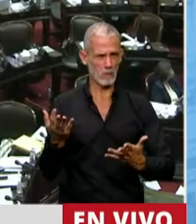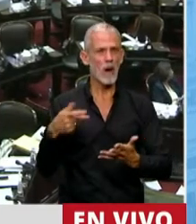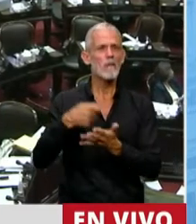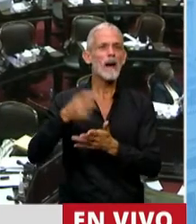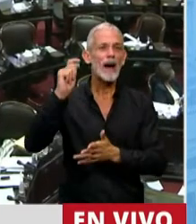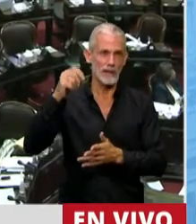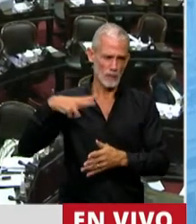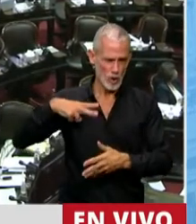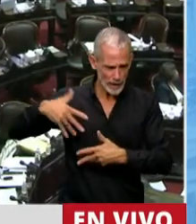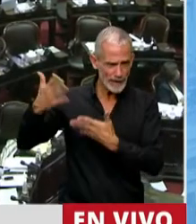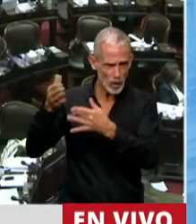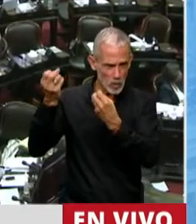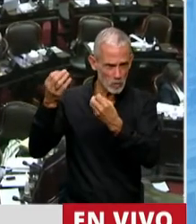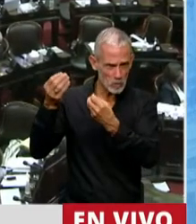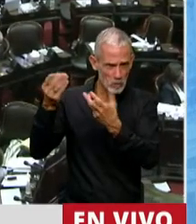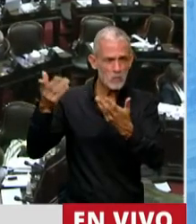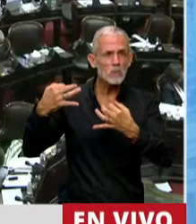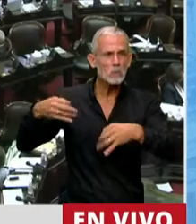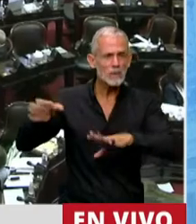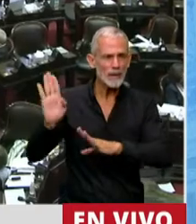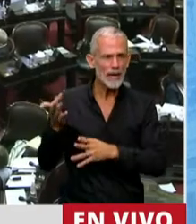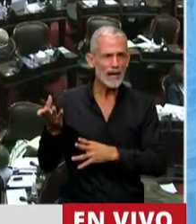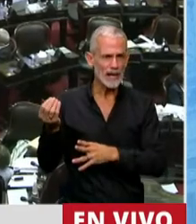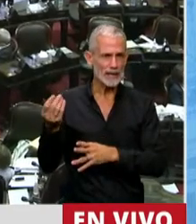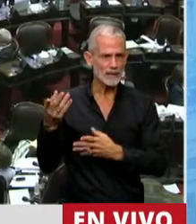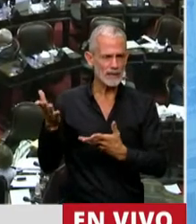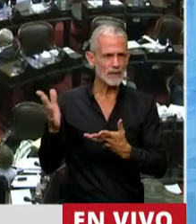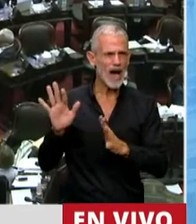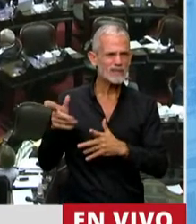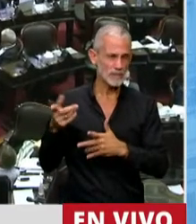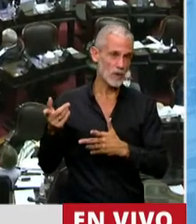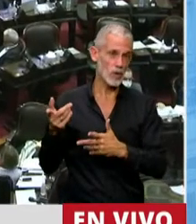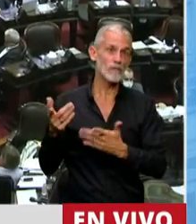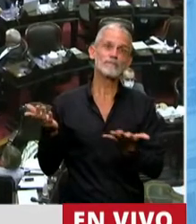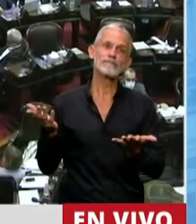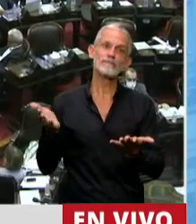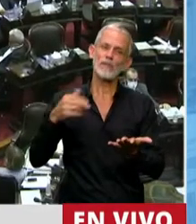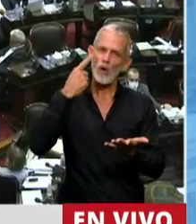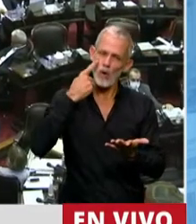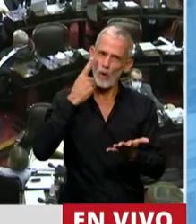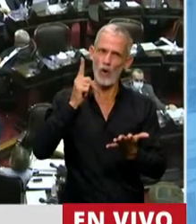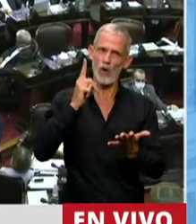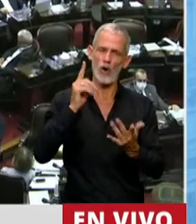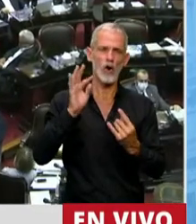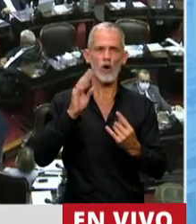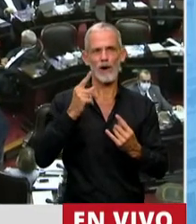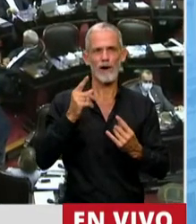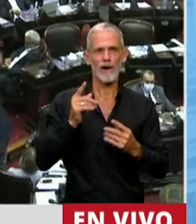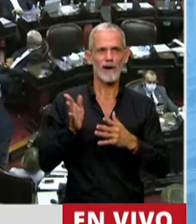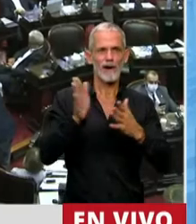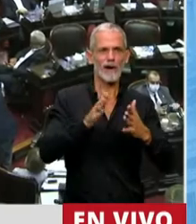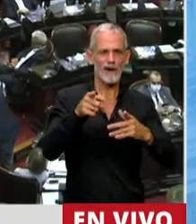pagan los que más tienen. Y por ahí yo creo que está bien que lo sigamos haciendo. Ahora lo que creo que tenemos que dejar de patear